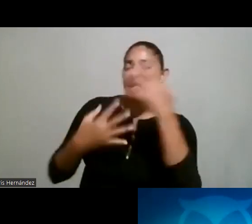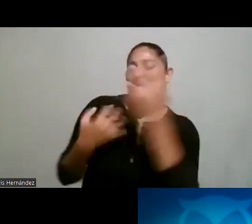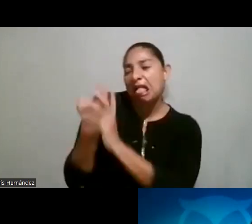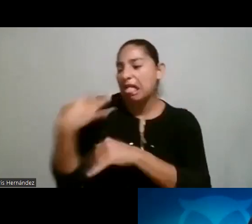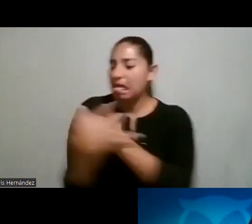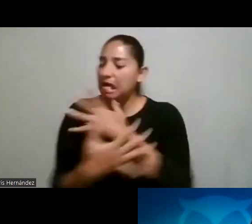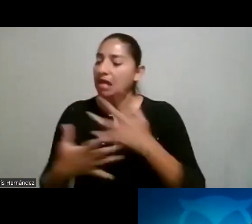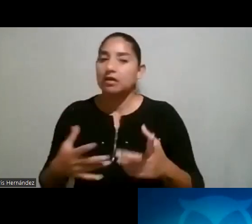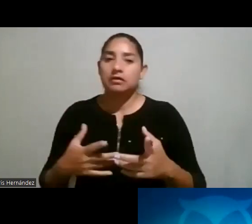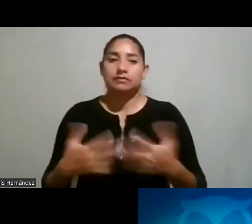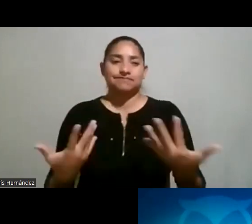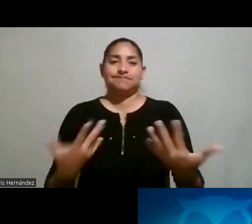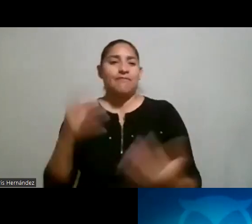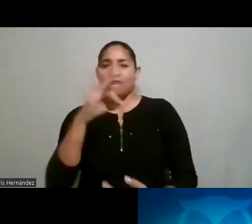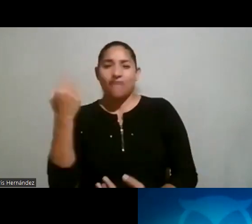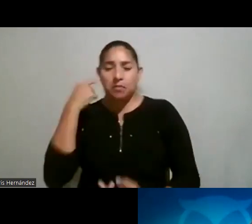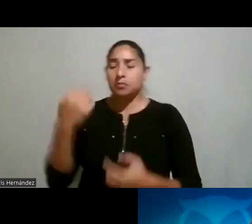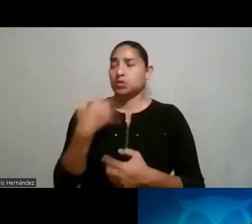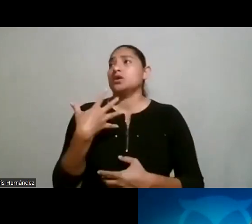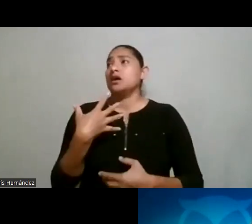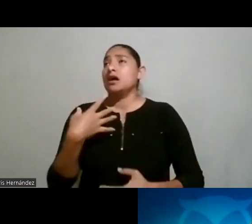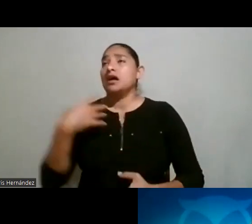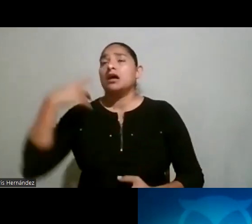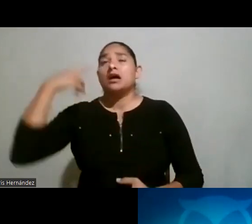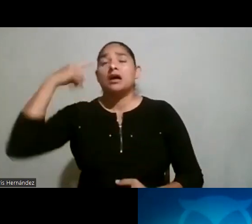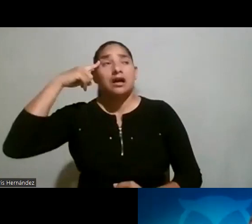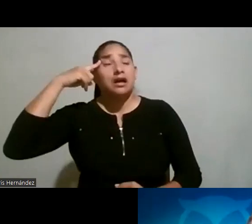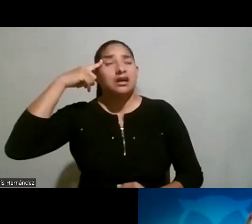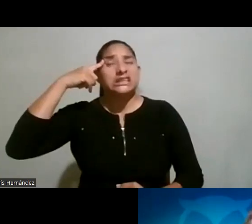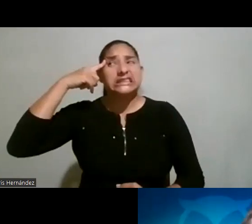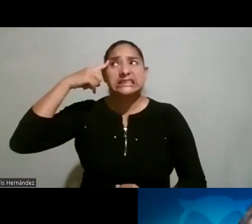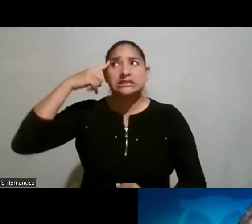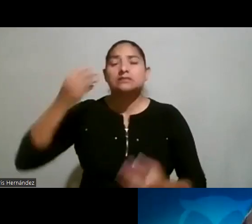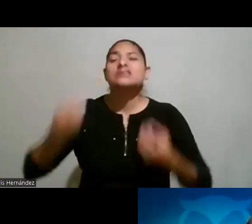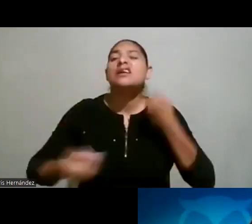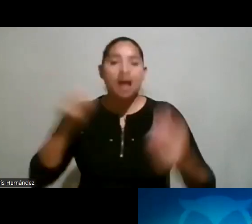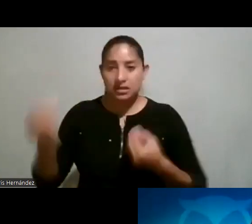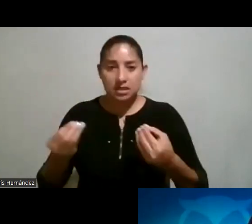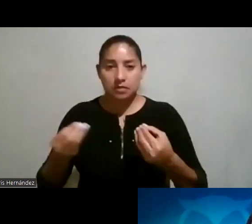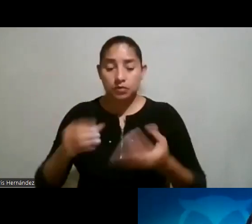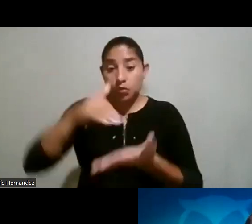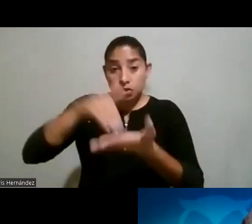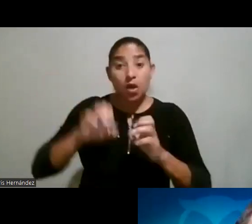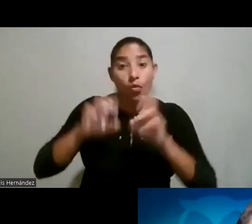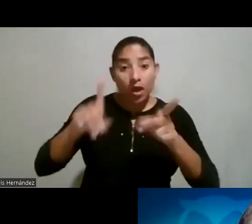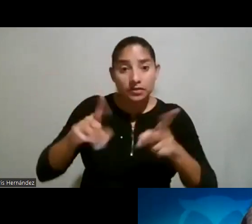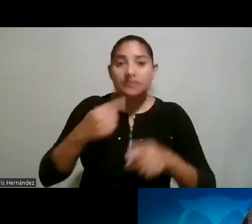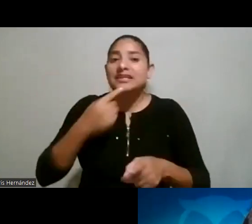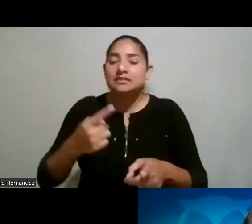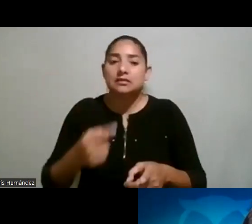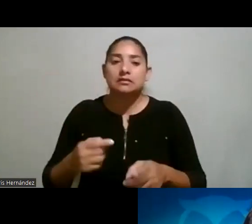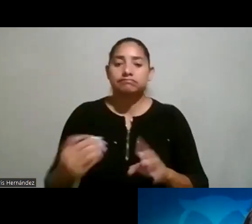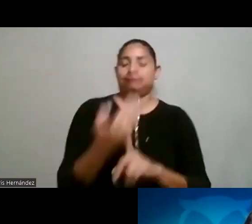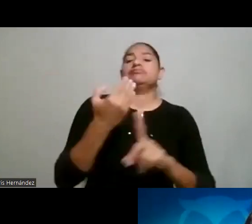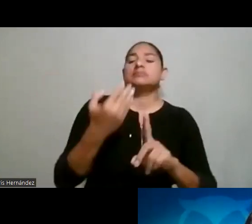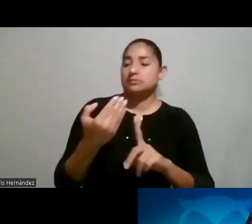quiero ver con muchos estereotipos y muchos prejuicios, ¿cómo se puede en un centro educativo bregar contra todas